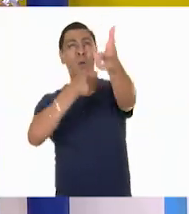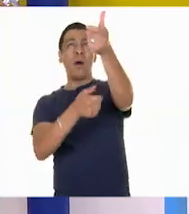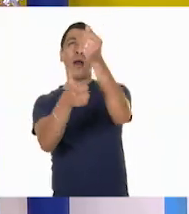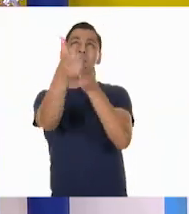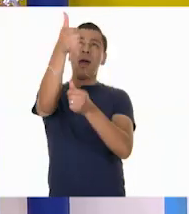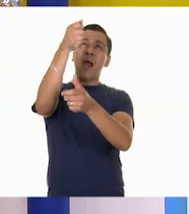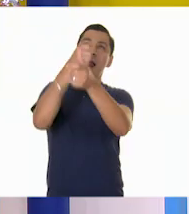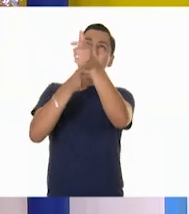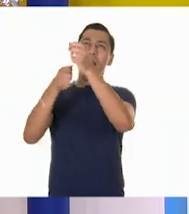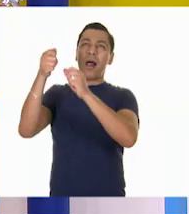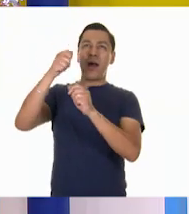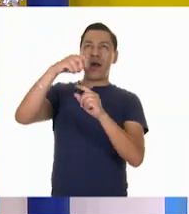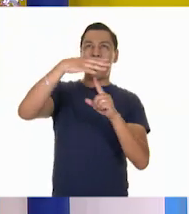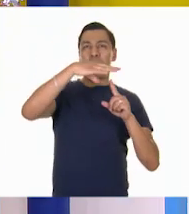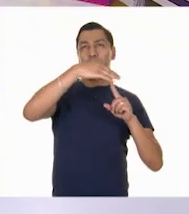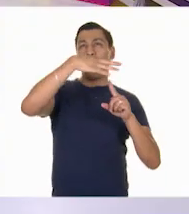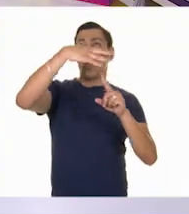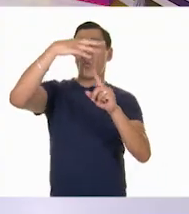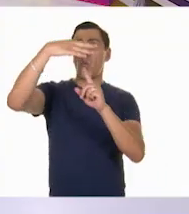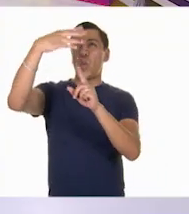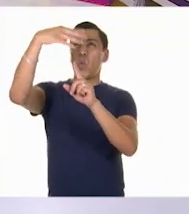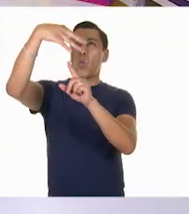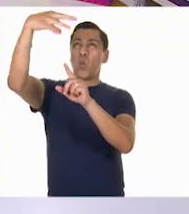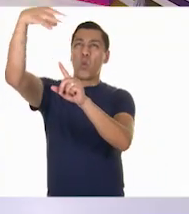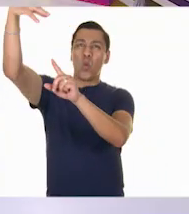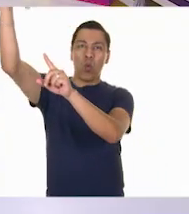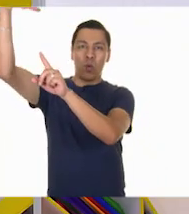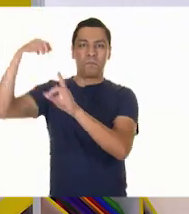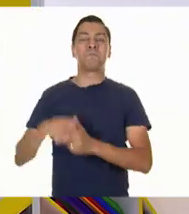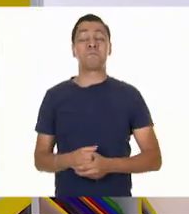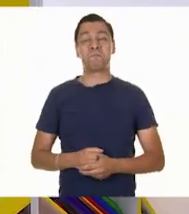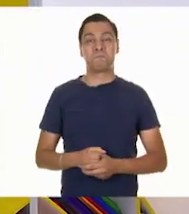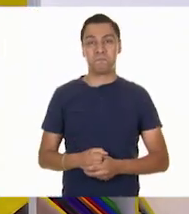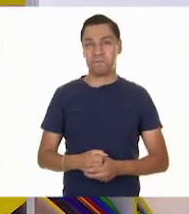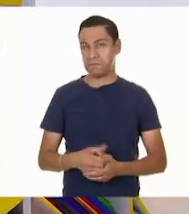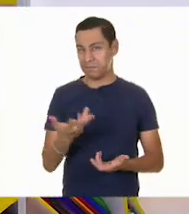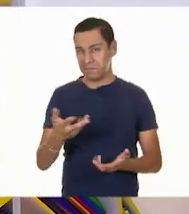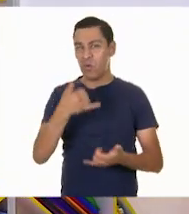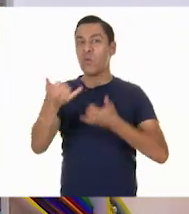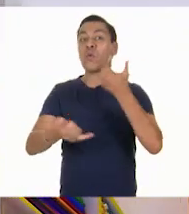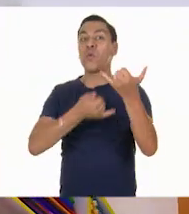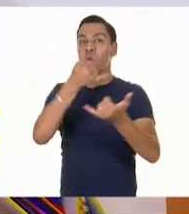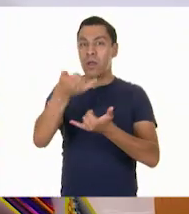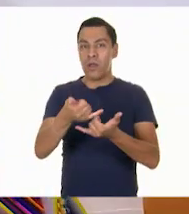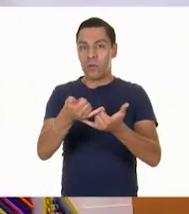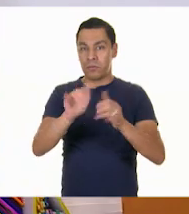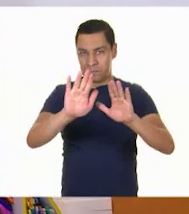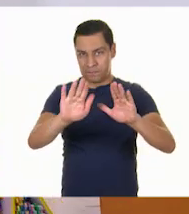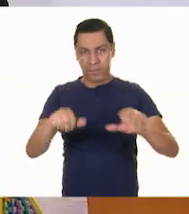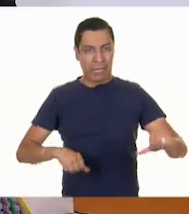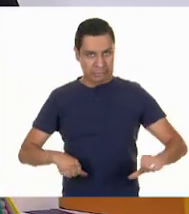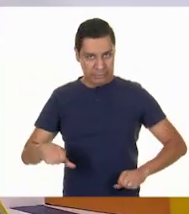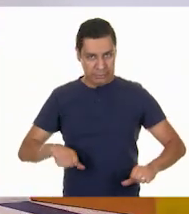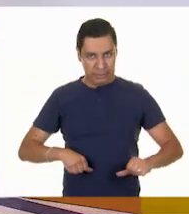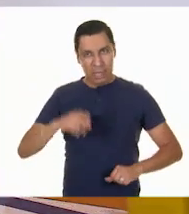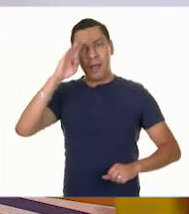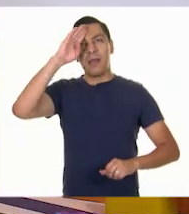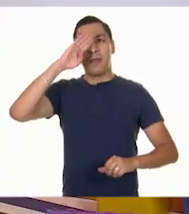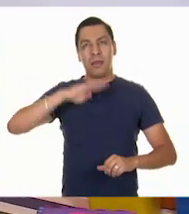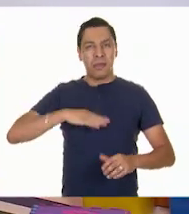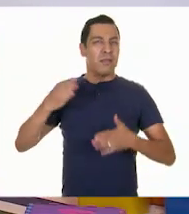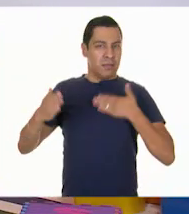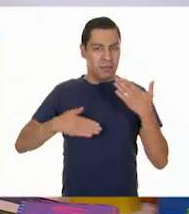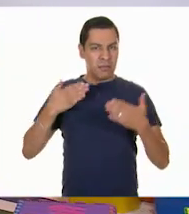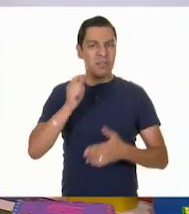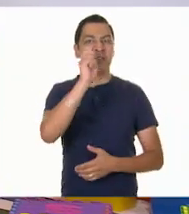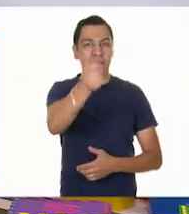están muy bonitos. Pues vamos a poner la diferencia, Pepe, entre qué es un juego y qué es una actividad retreativa. Vamos a ver, Pepe.